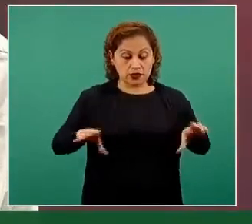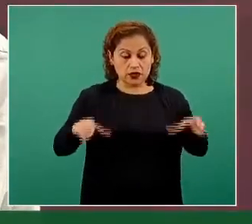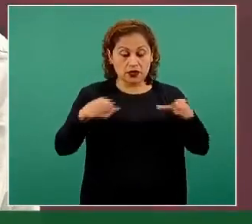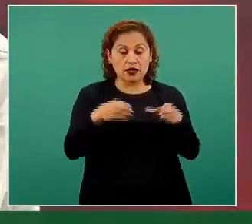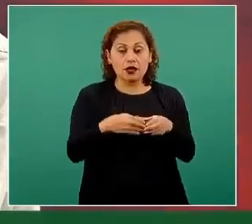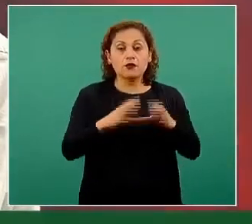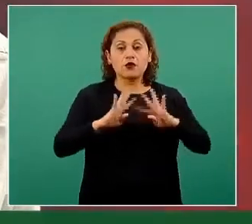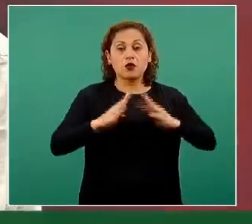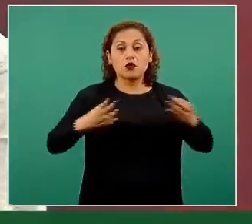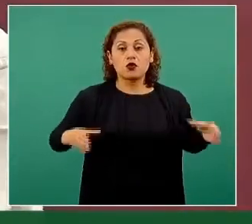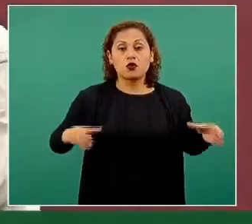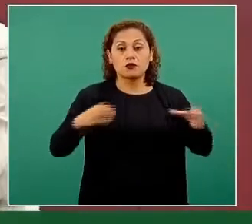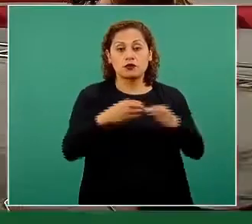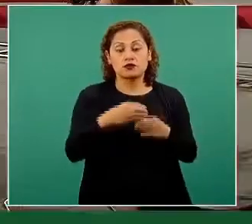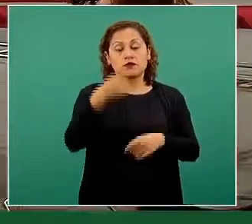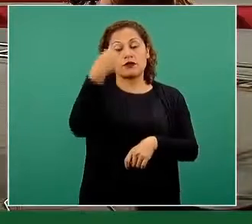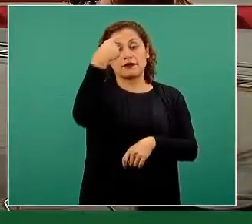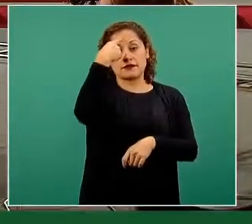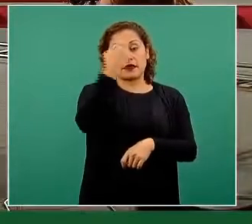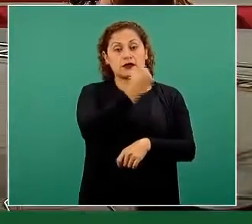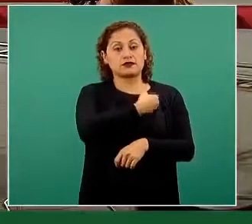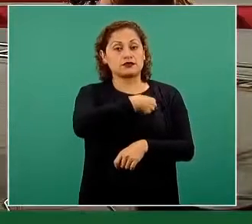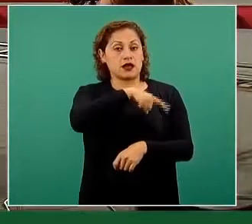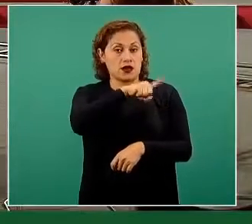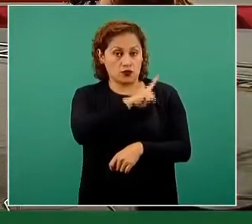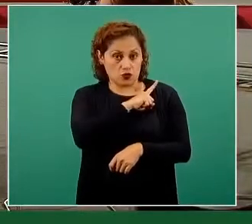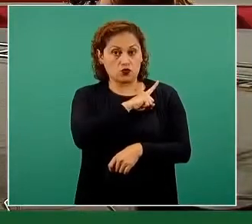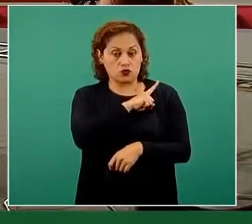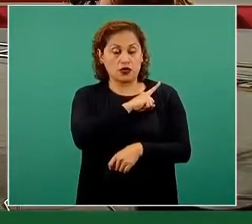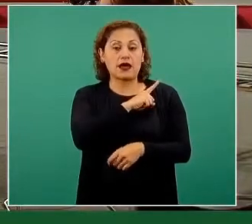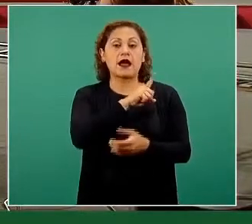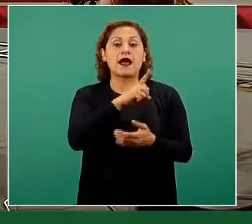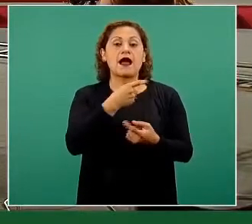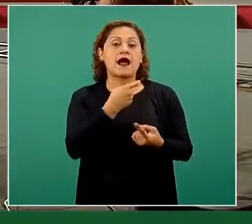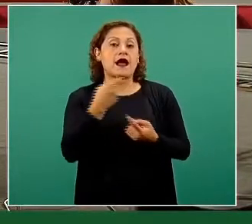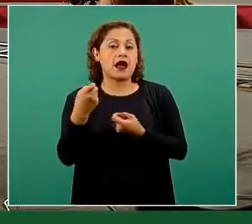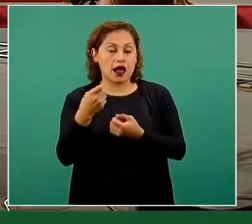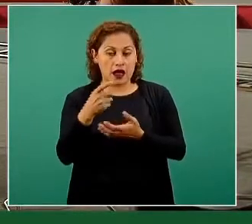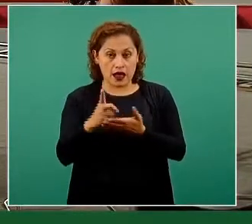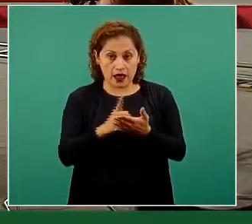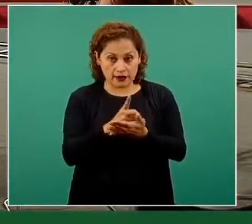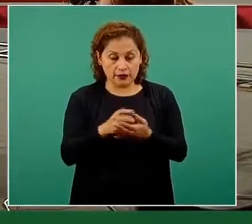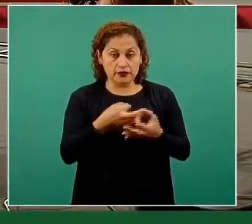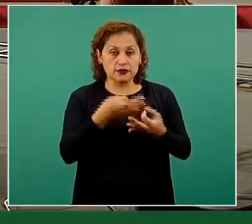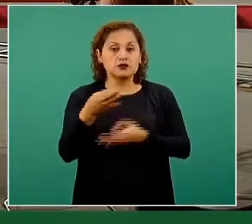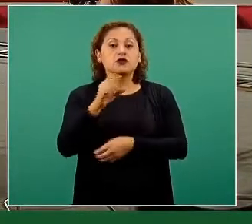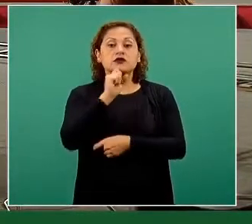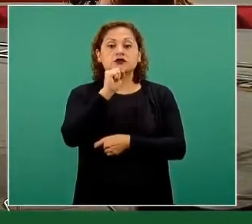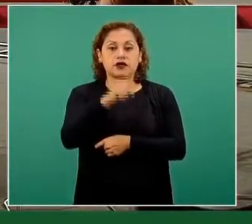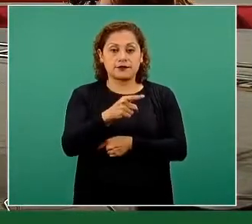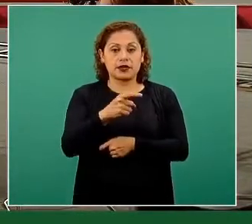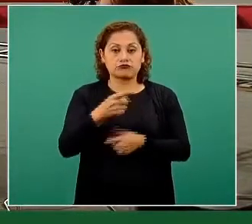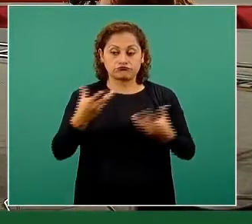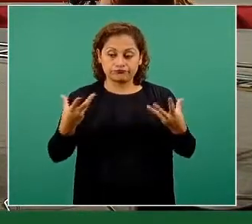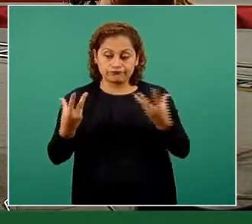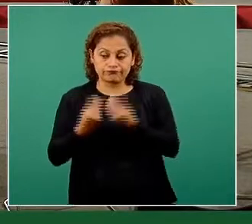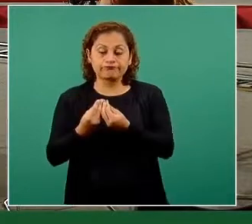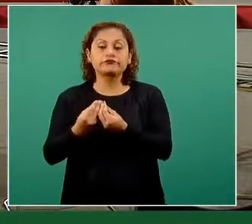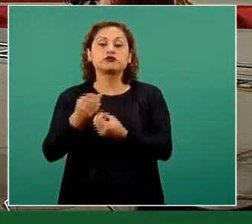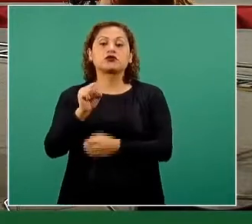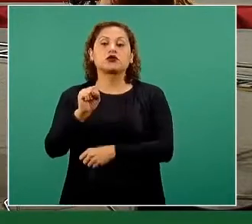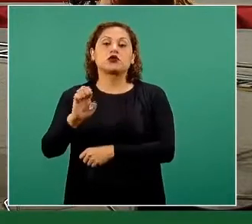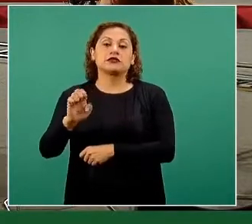de Salud Mental y Adicciones en proceso de formación estará designada para trabajar con la SEP